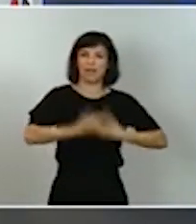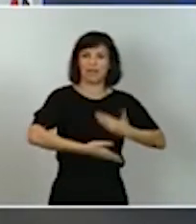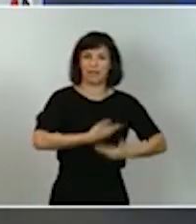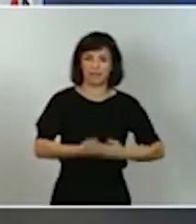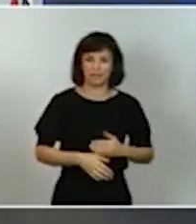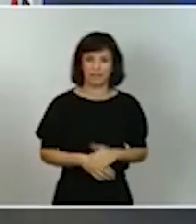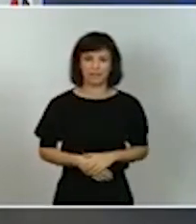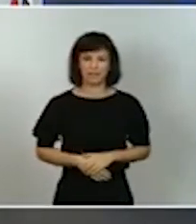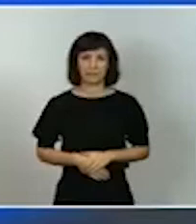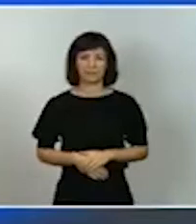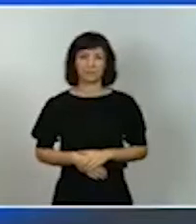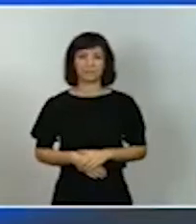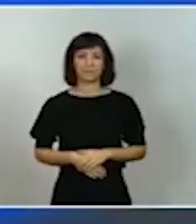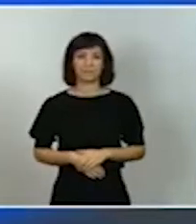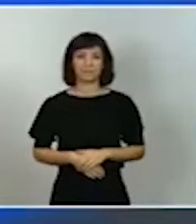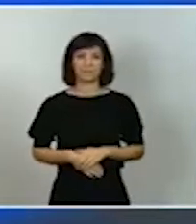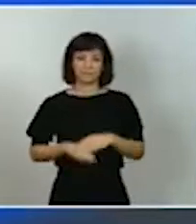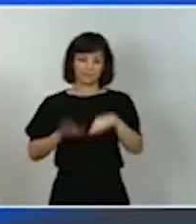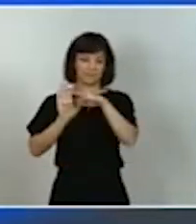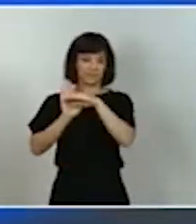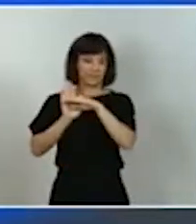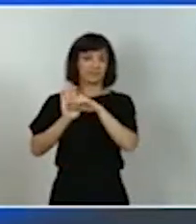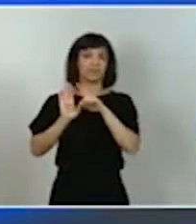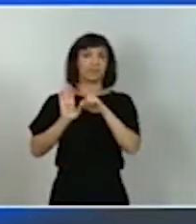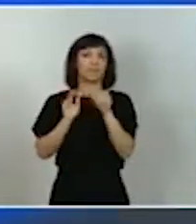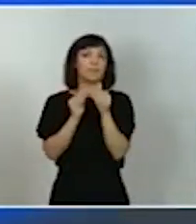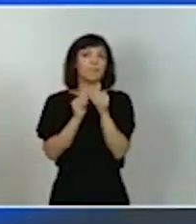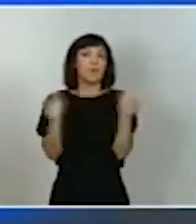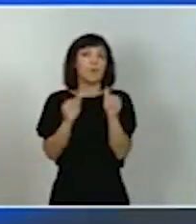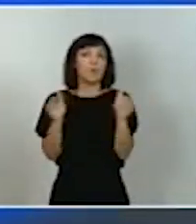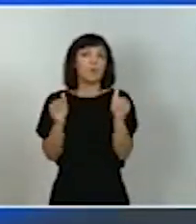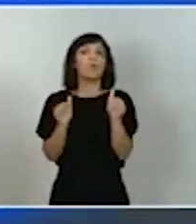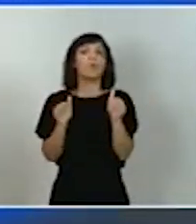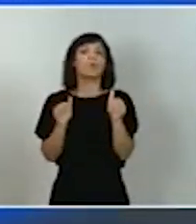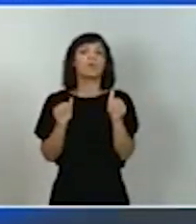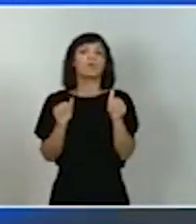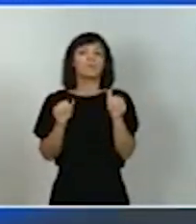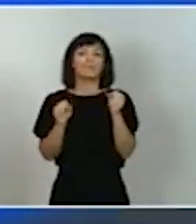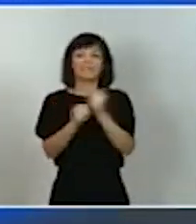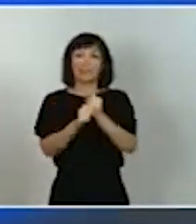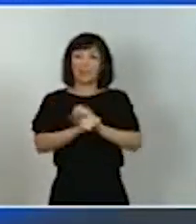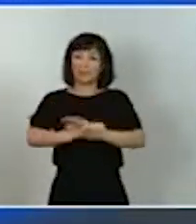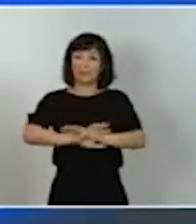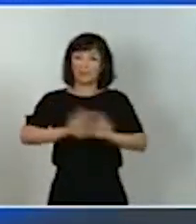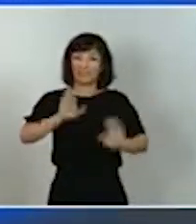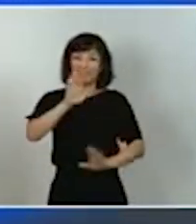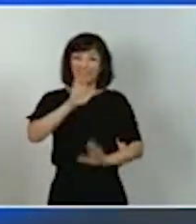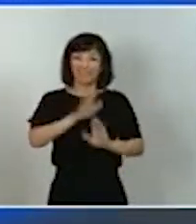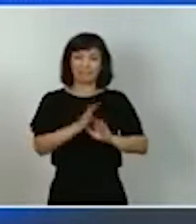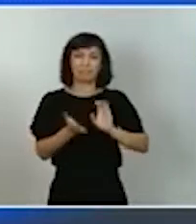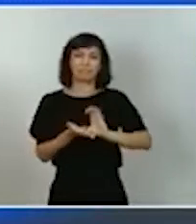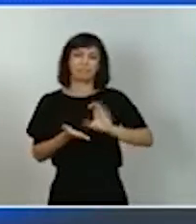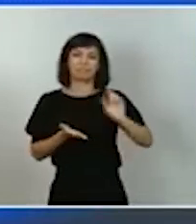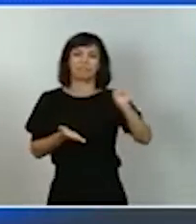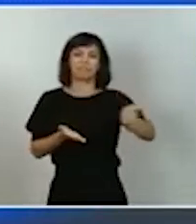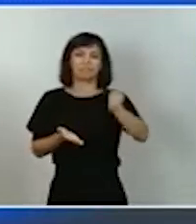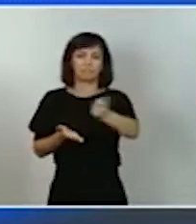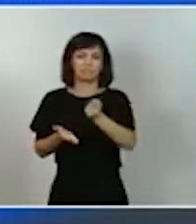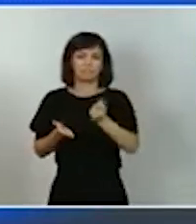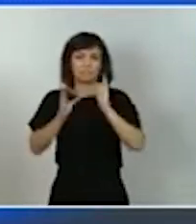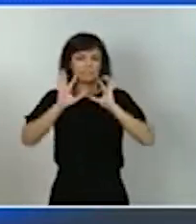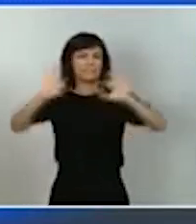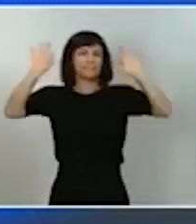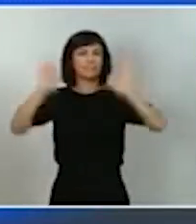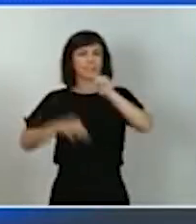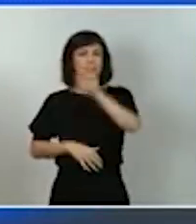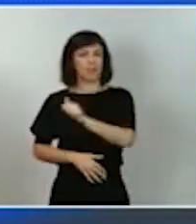marcha por primera vez una prestación por cese de actividad extraordinaria a los autónomos y a las autónomas que ha beneficiado a